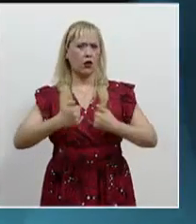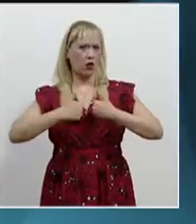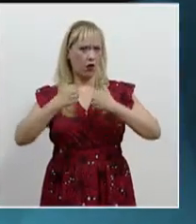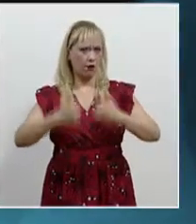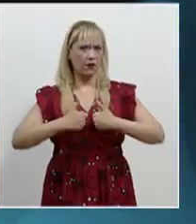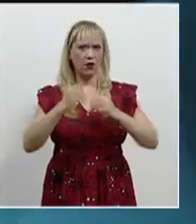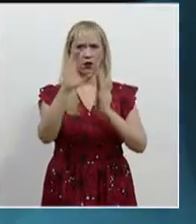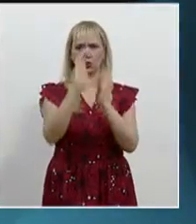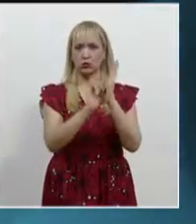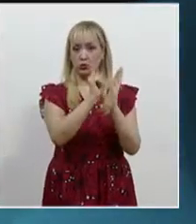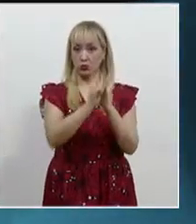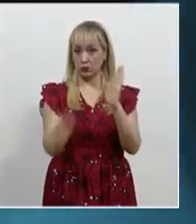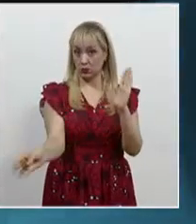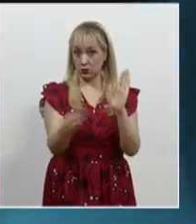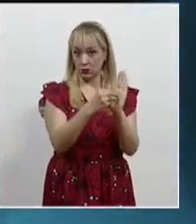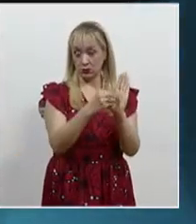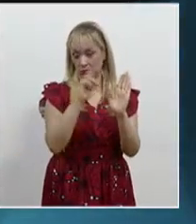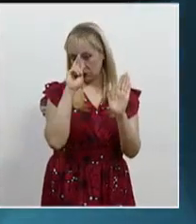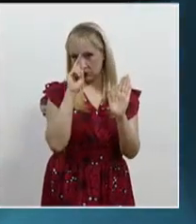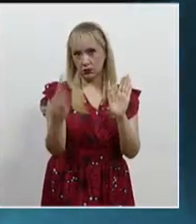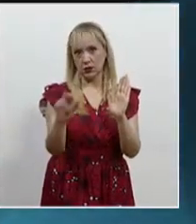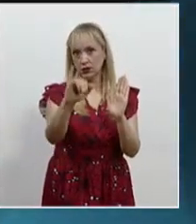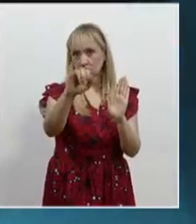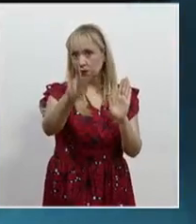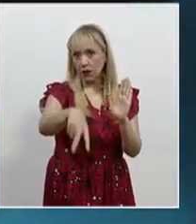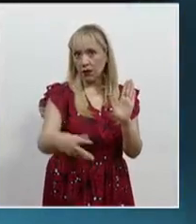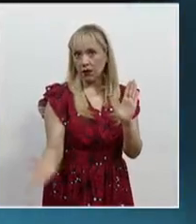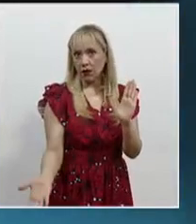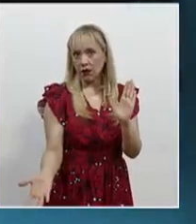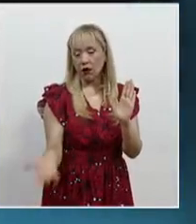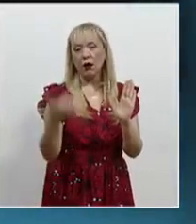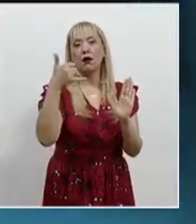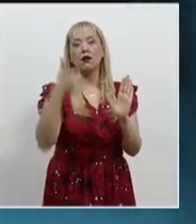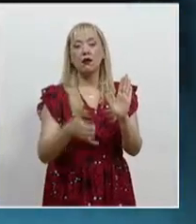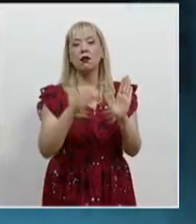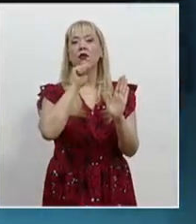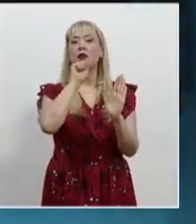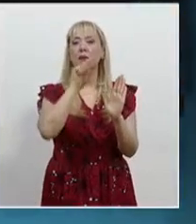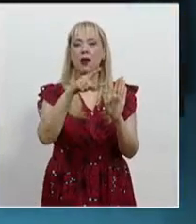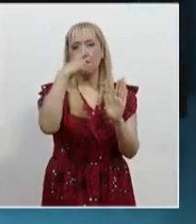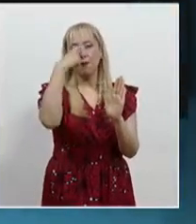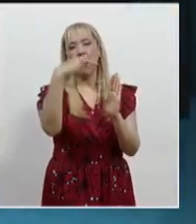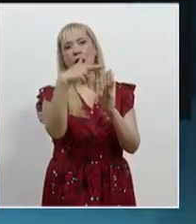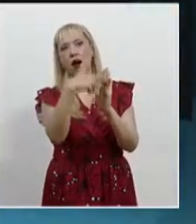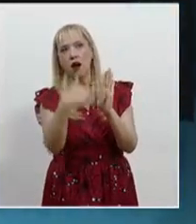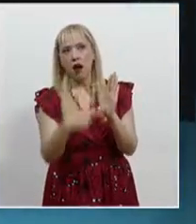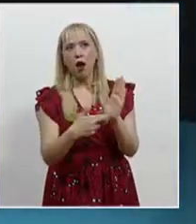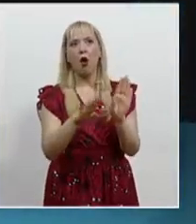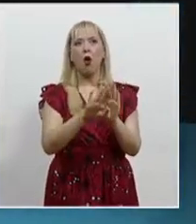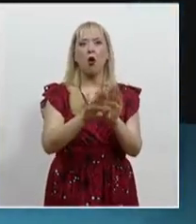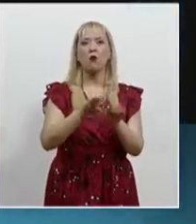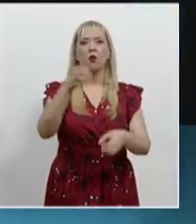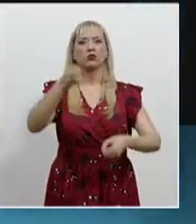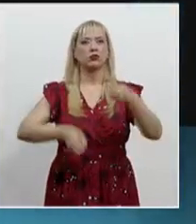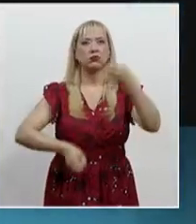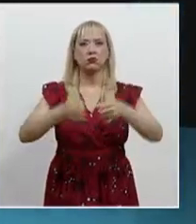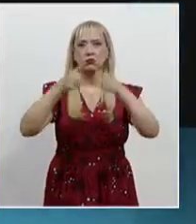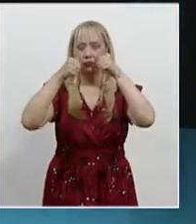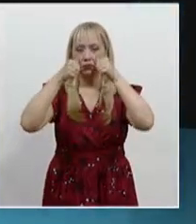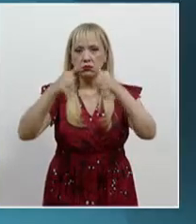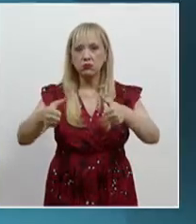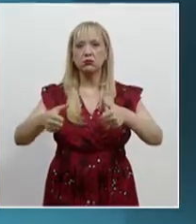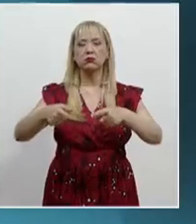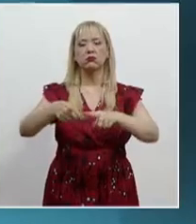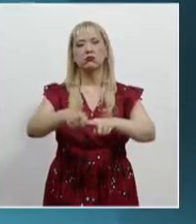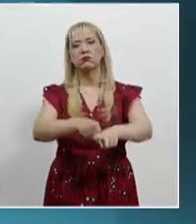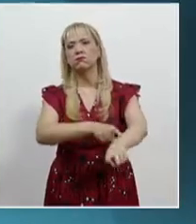solo los legitima, sino también los hace más aceptables en la política y en el discurso jurídico. Así lo señaló el profesor